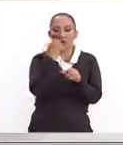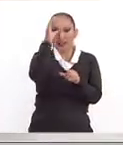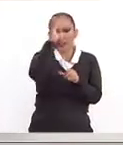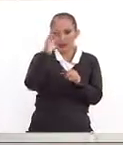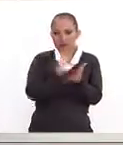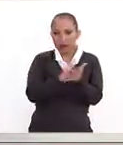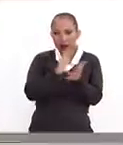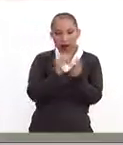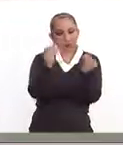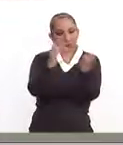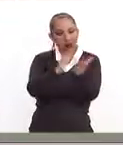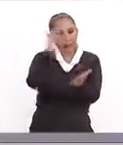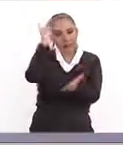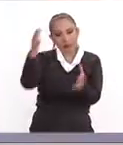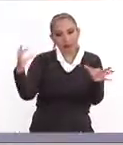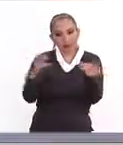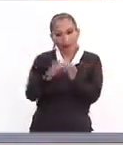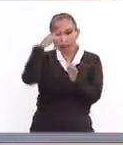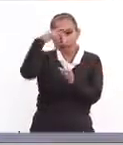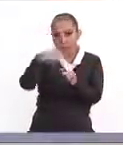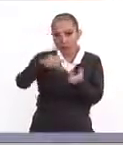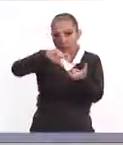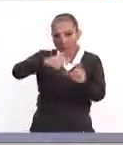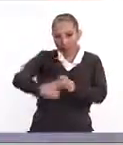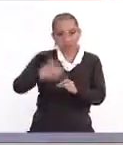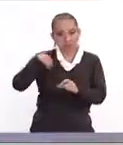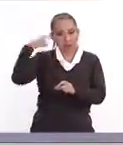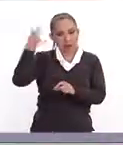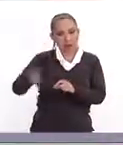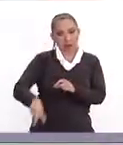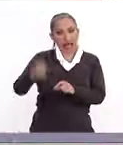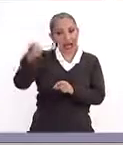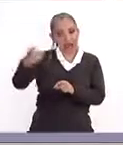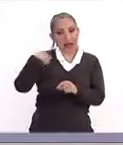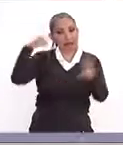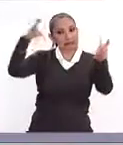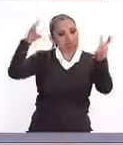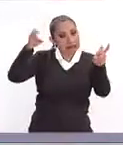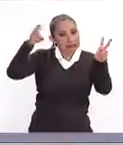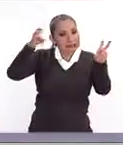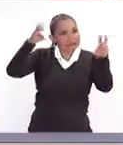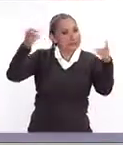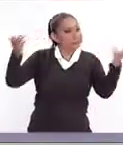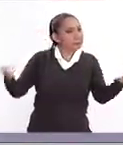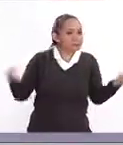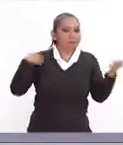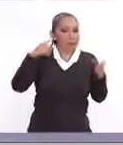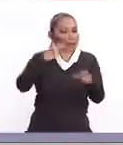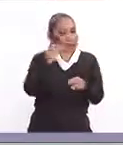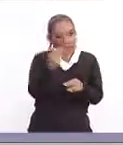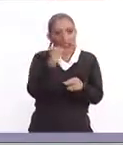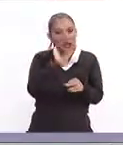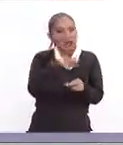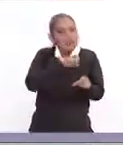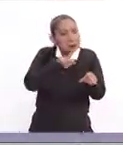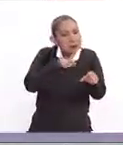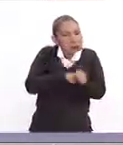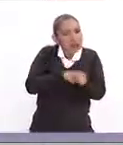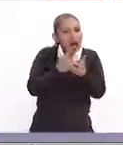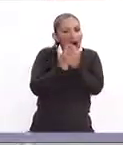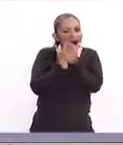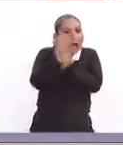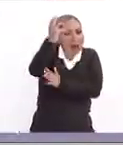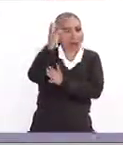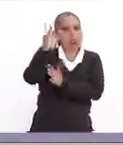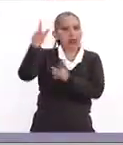de Ciencias Penales, muchas gracias por estar con nosotros en México al día. Y efectivamente es un asunto que implica casos graves